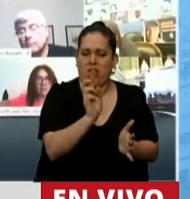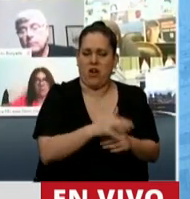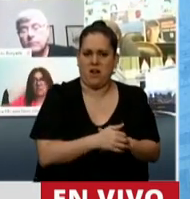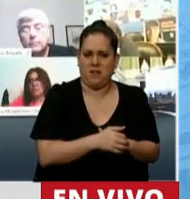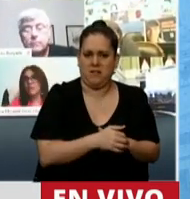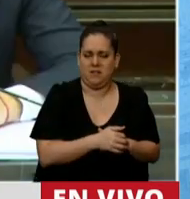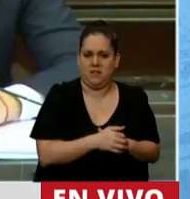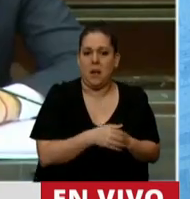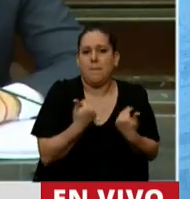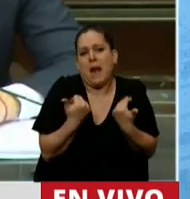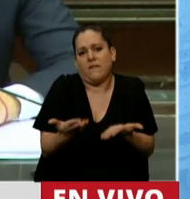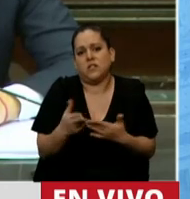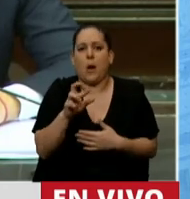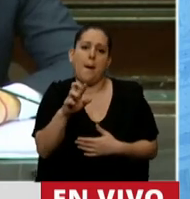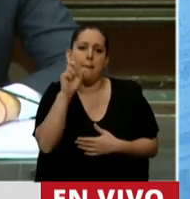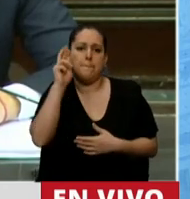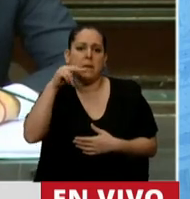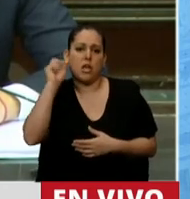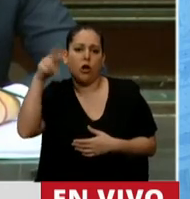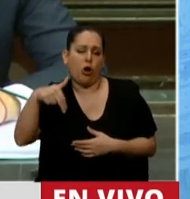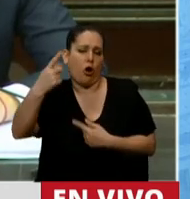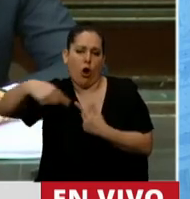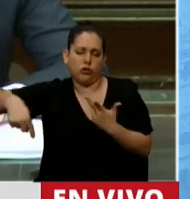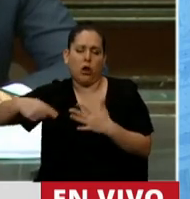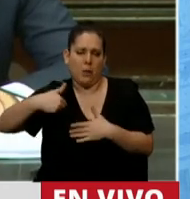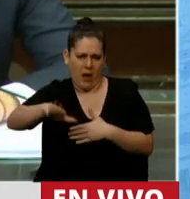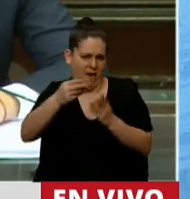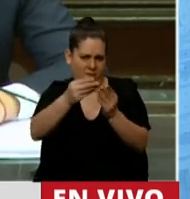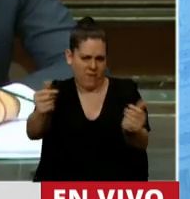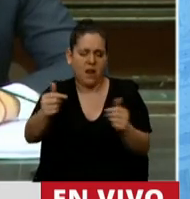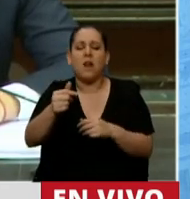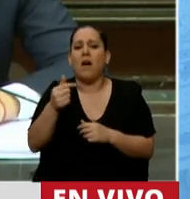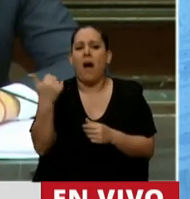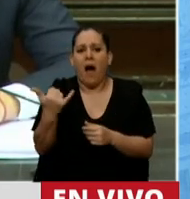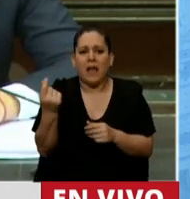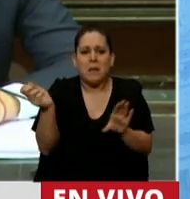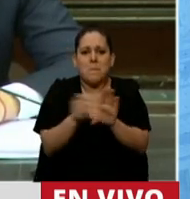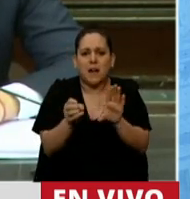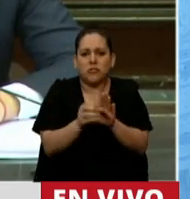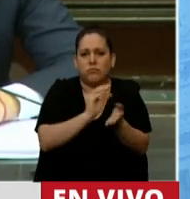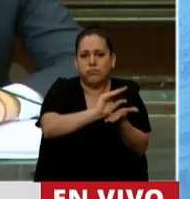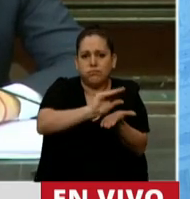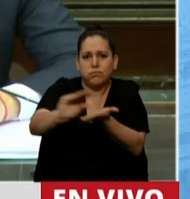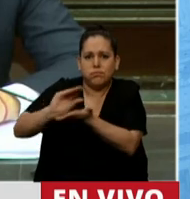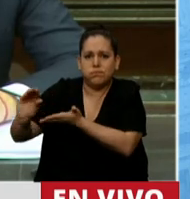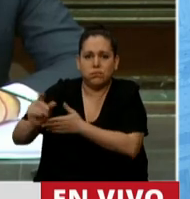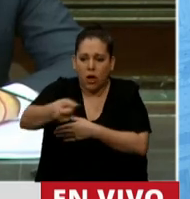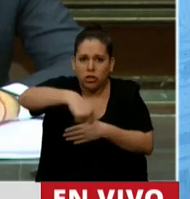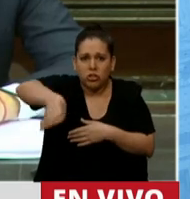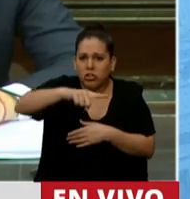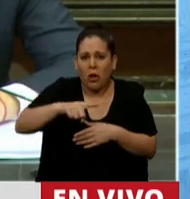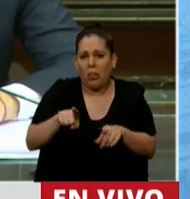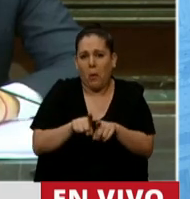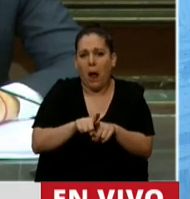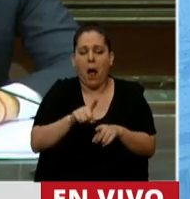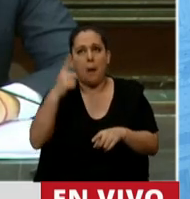Bueno, para beneficiar a Pinco y otros de estos grandes fondos, ya termino, Presidente, estos grandes fondos de inversión que se beneficiaron, que son